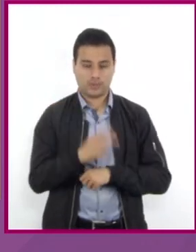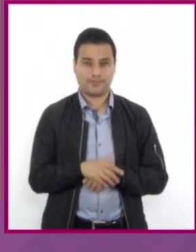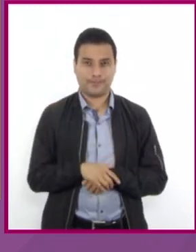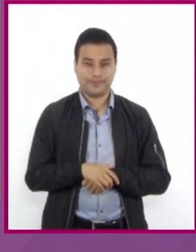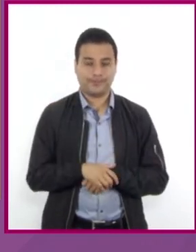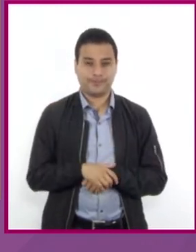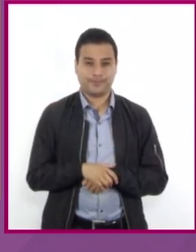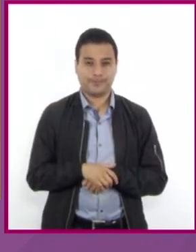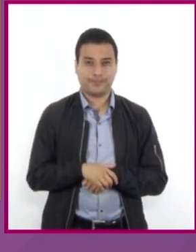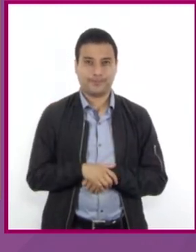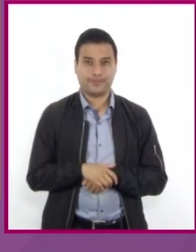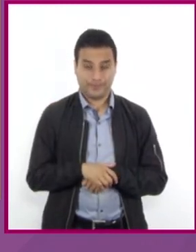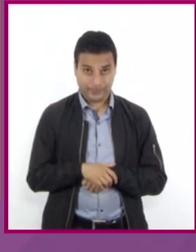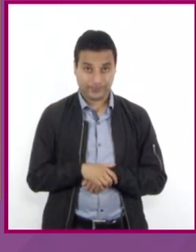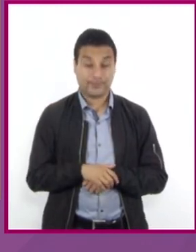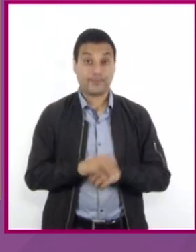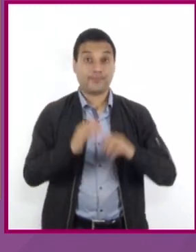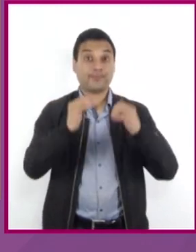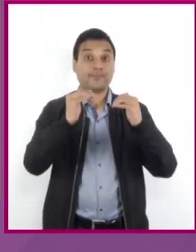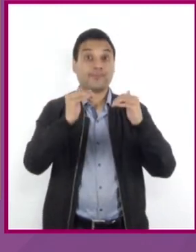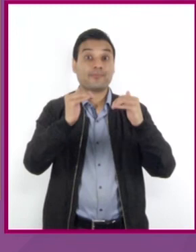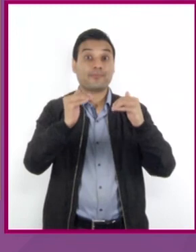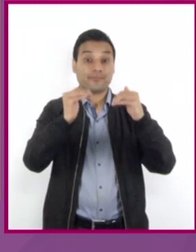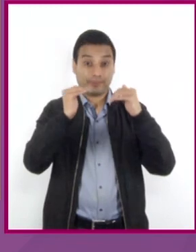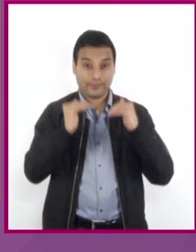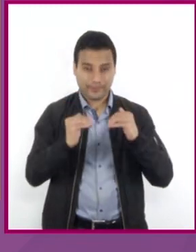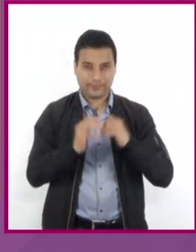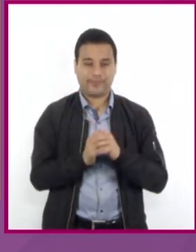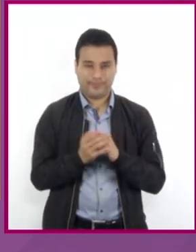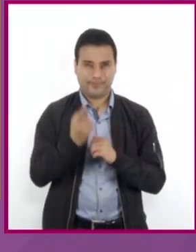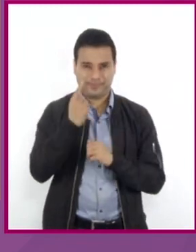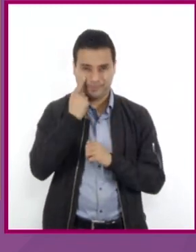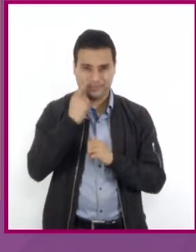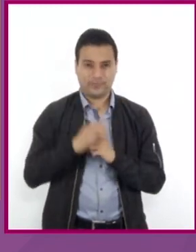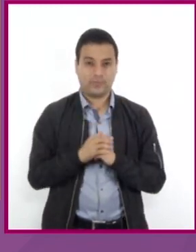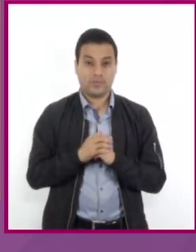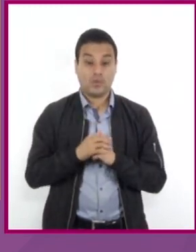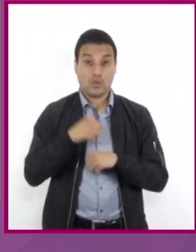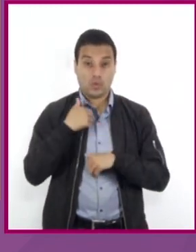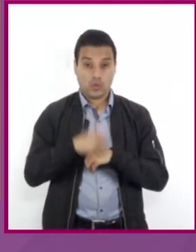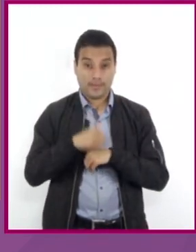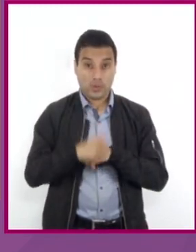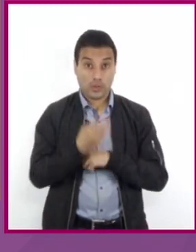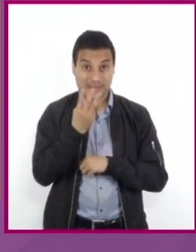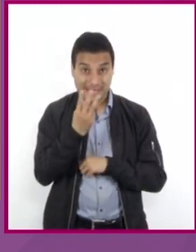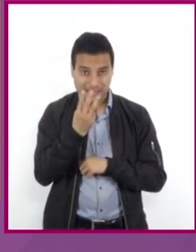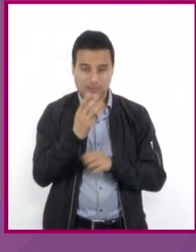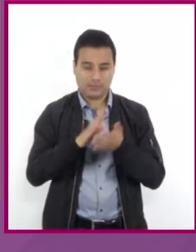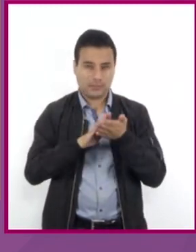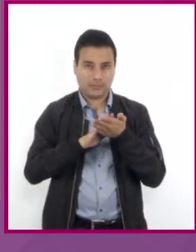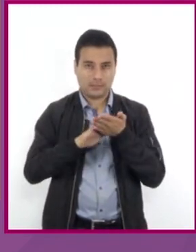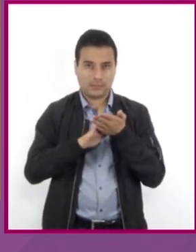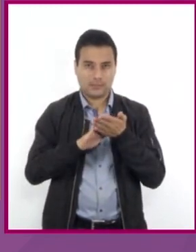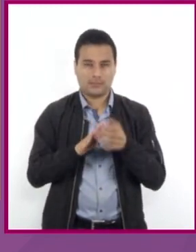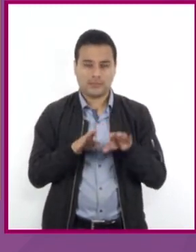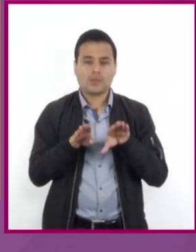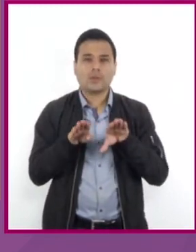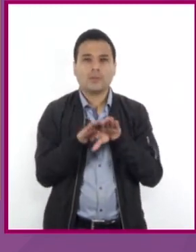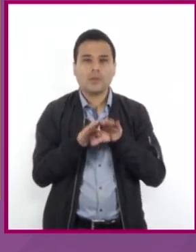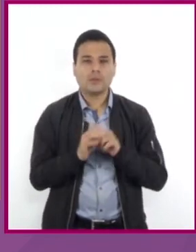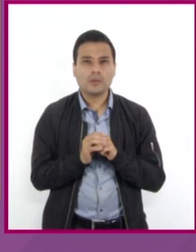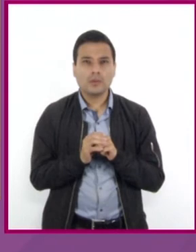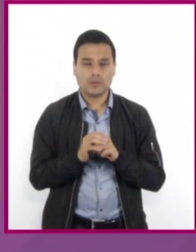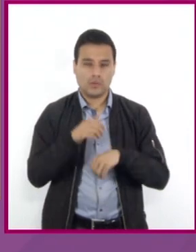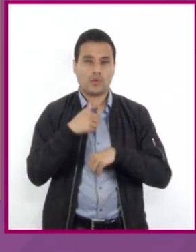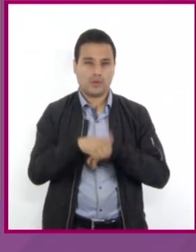la iniciaremos al cancelar el denominador 3 para ello usaremos el